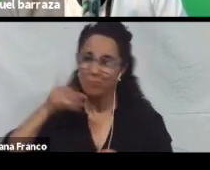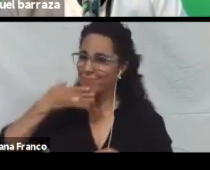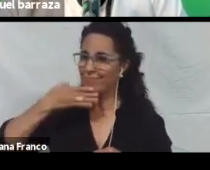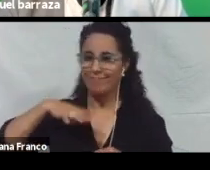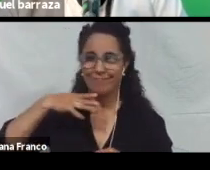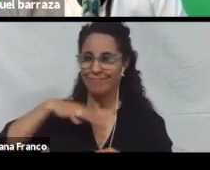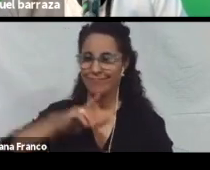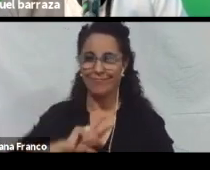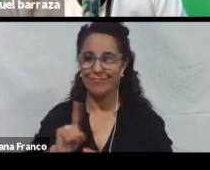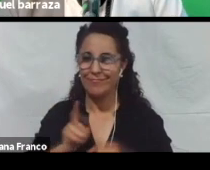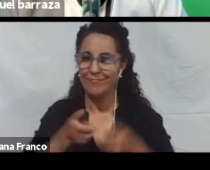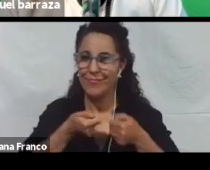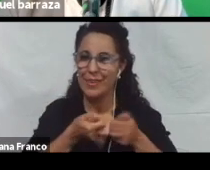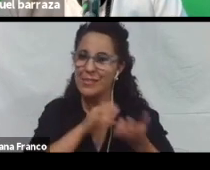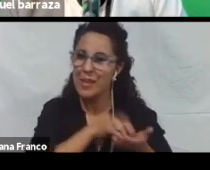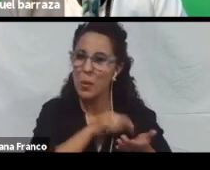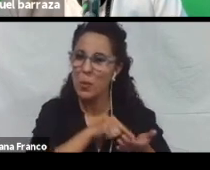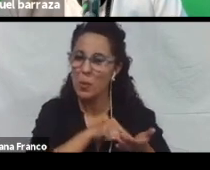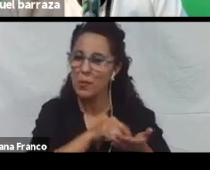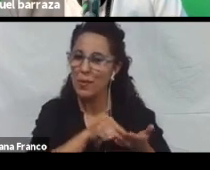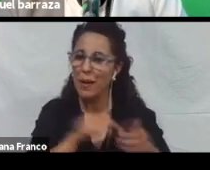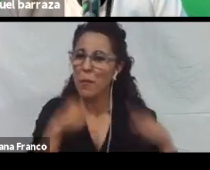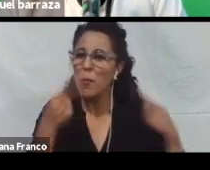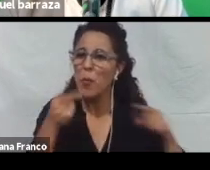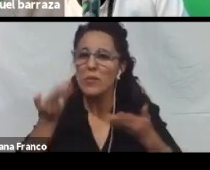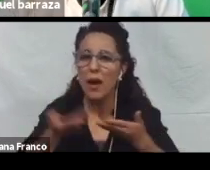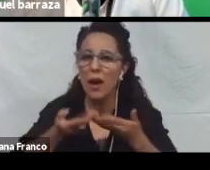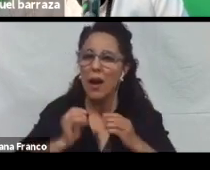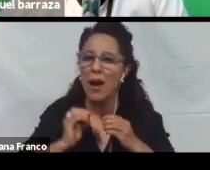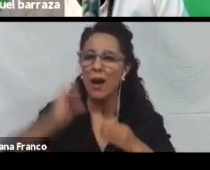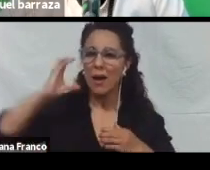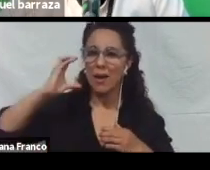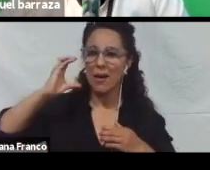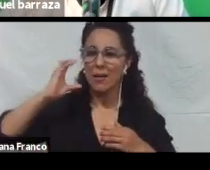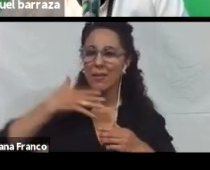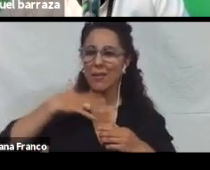contraste. De audio. La música está muy alta. No llego a entender. que habla.